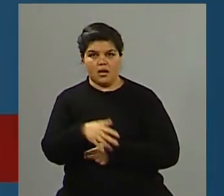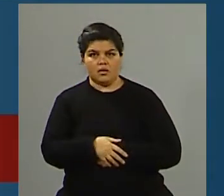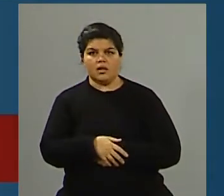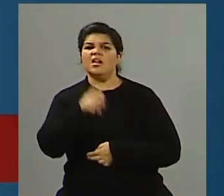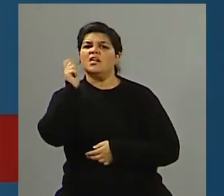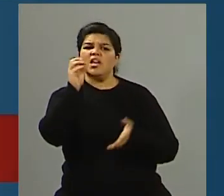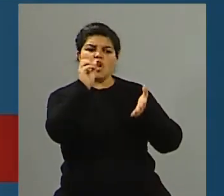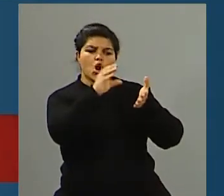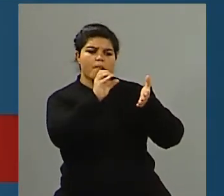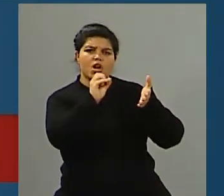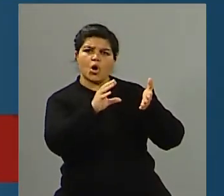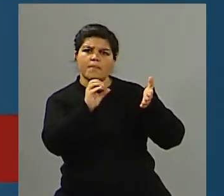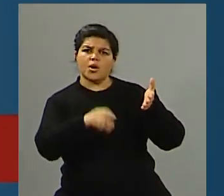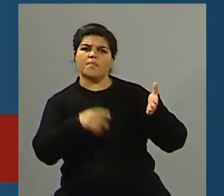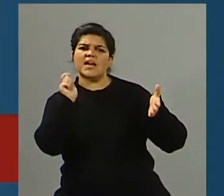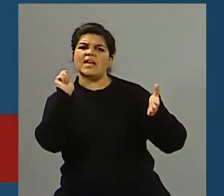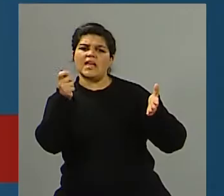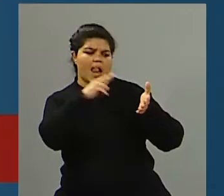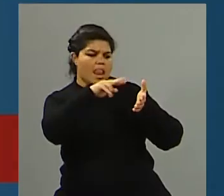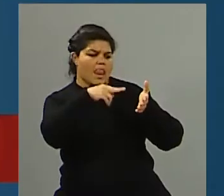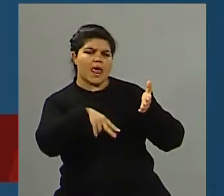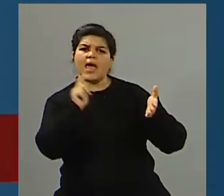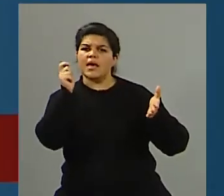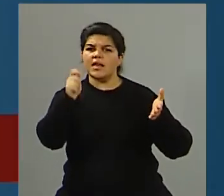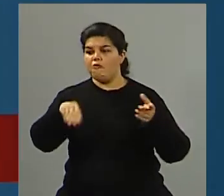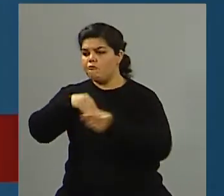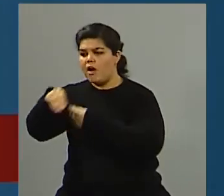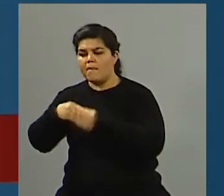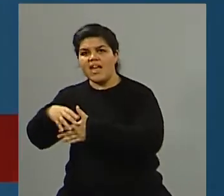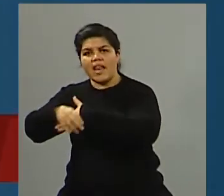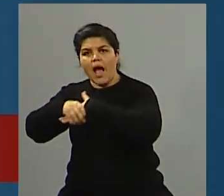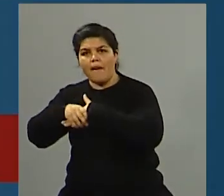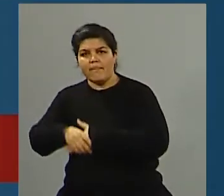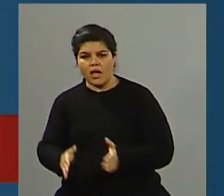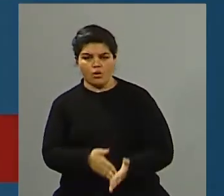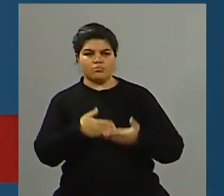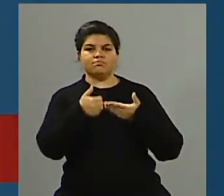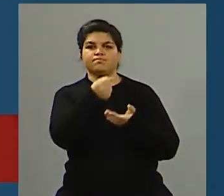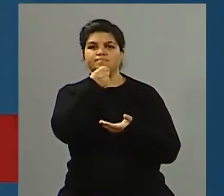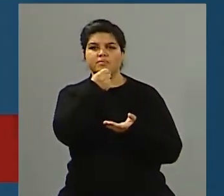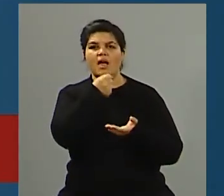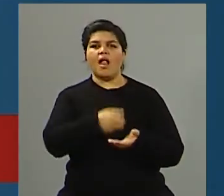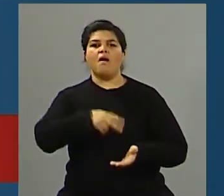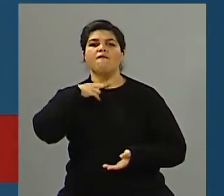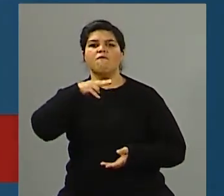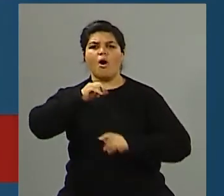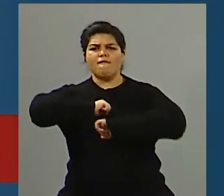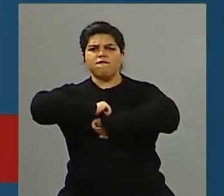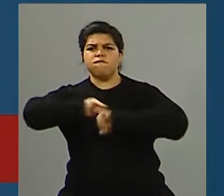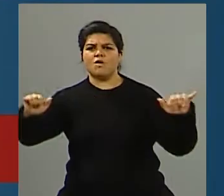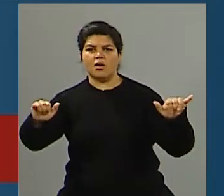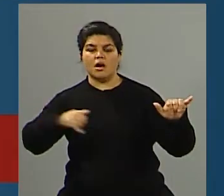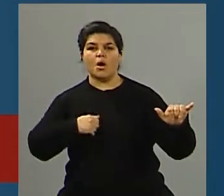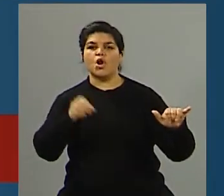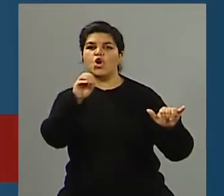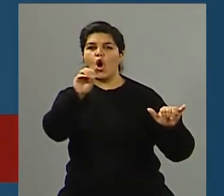los familiares, los familiares, los amigos. En esta oportunidad no hubo voces